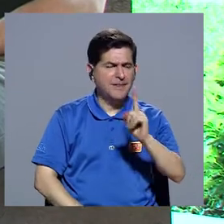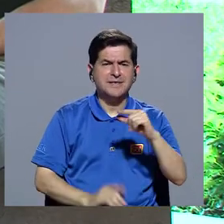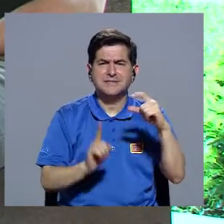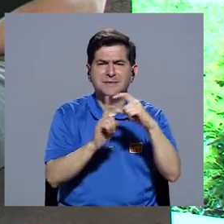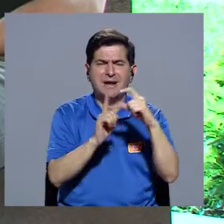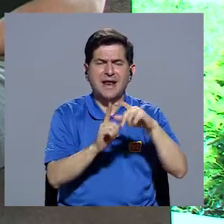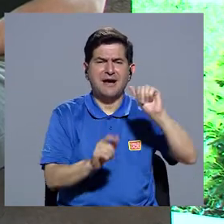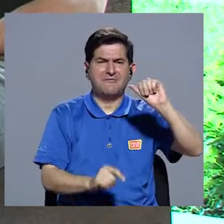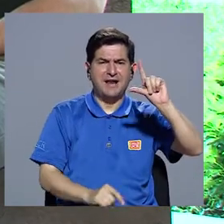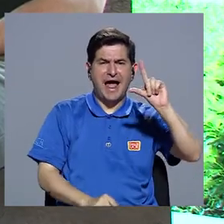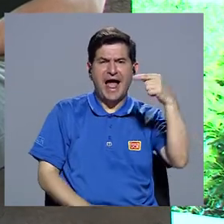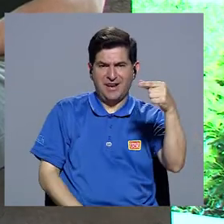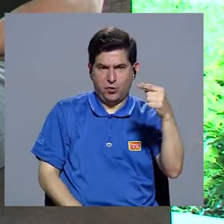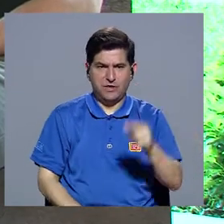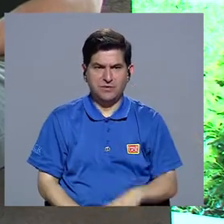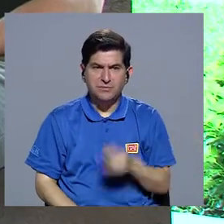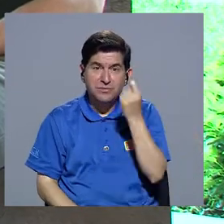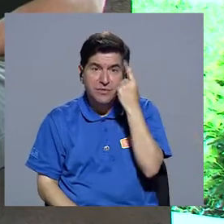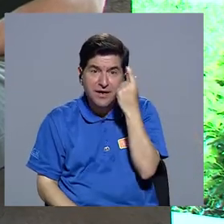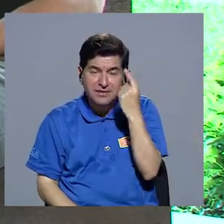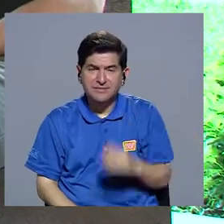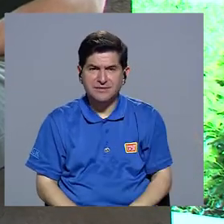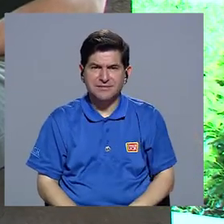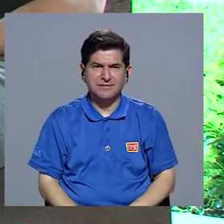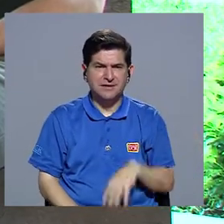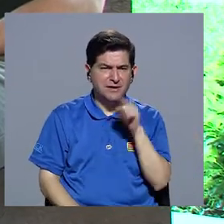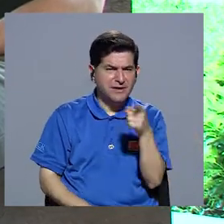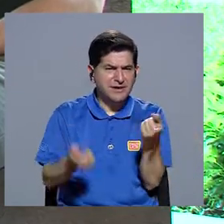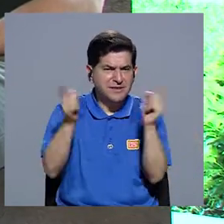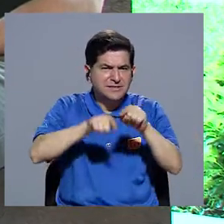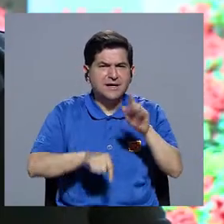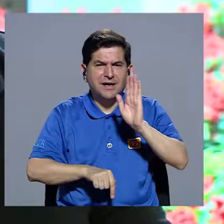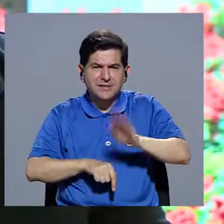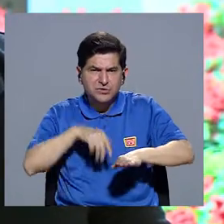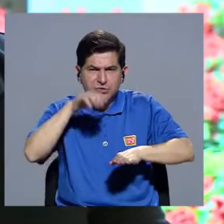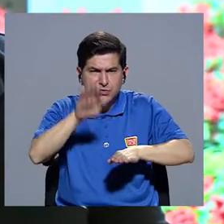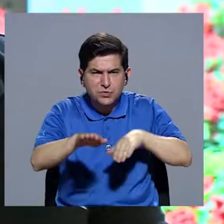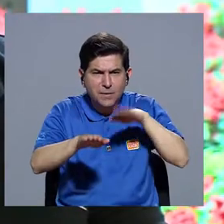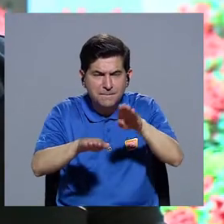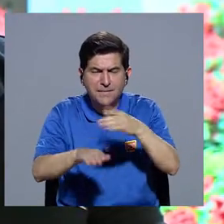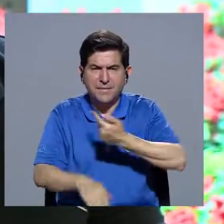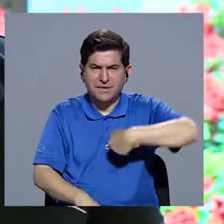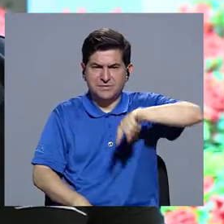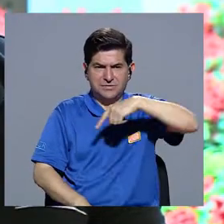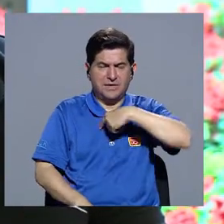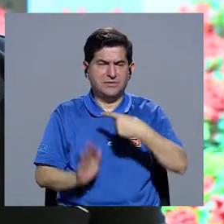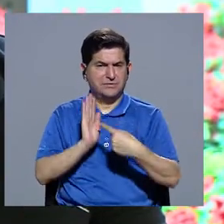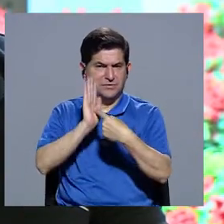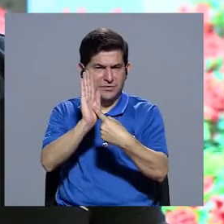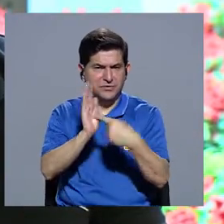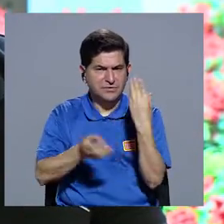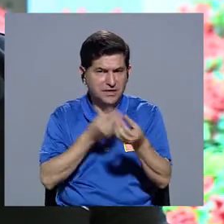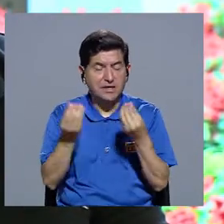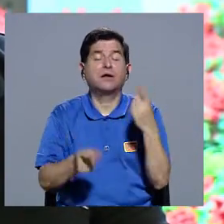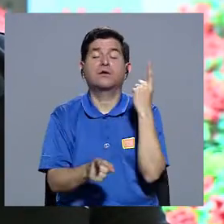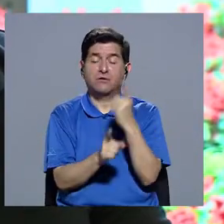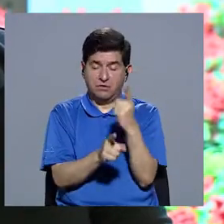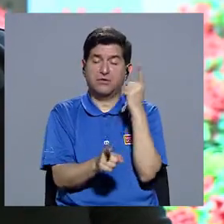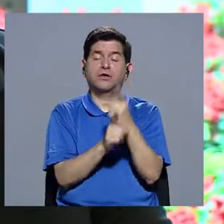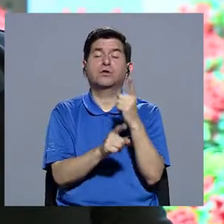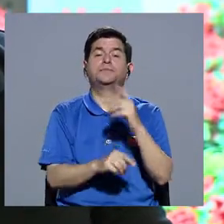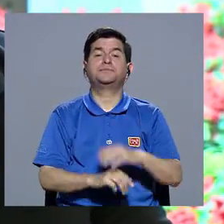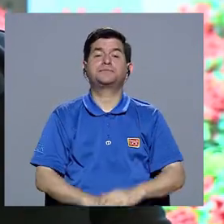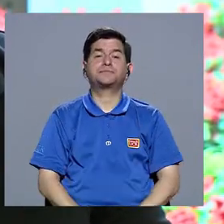algoritmo, podríamos entender que es como una guía, como unos pasos que les van indicando qué ir haciendo. Correcto.